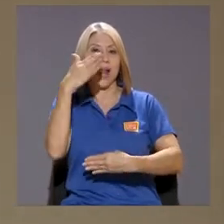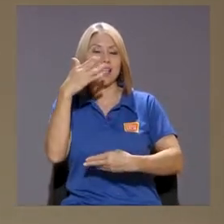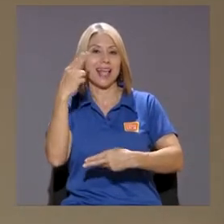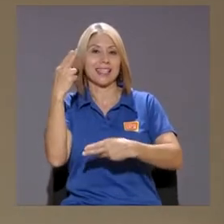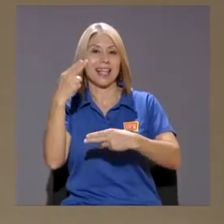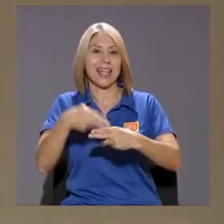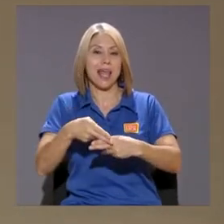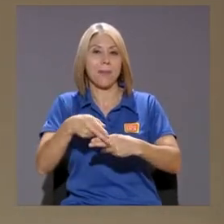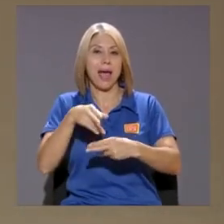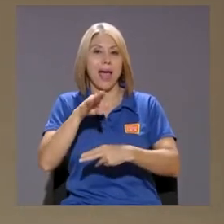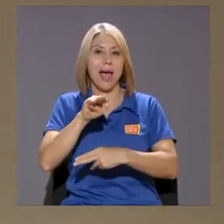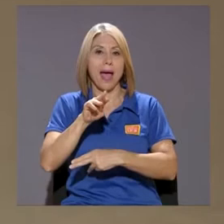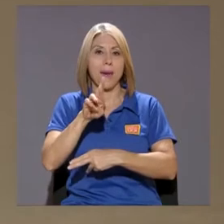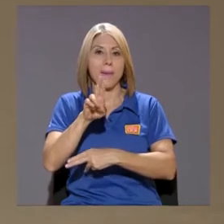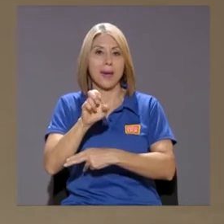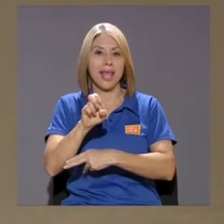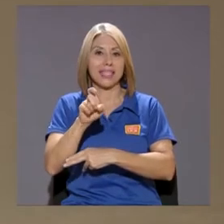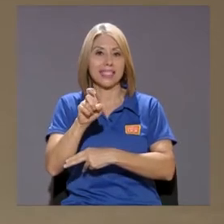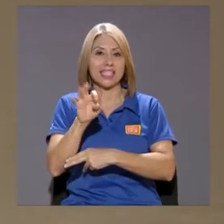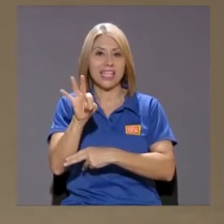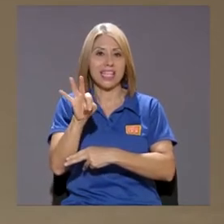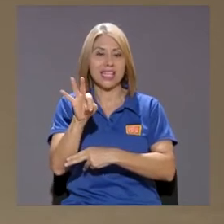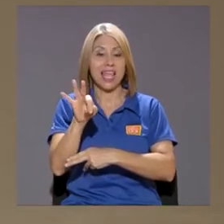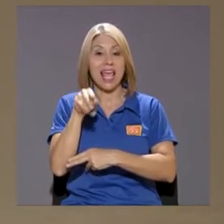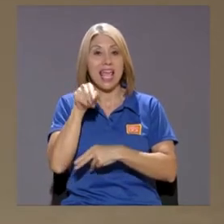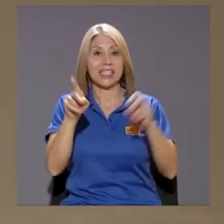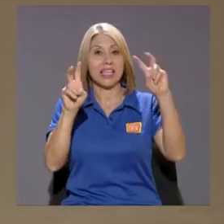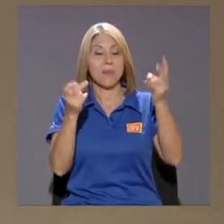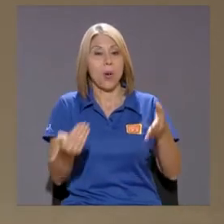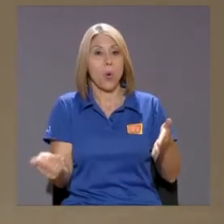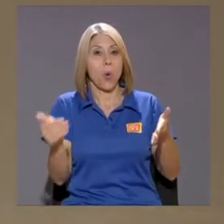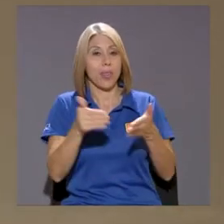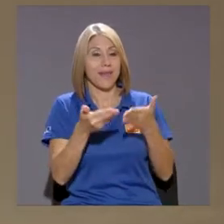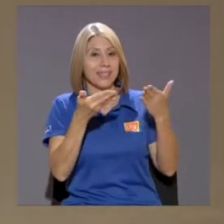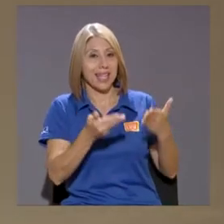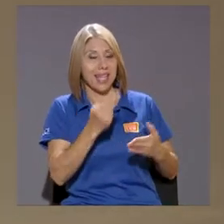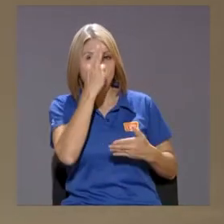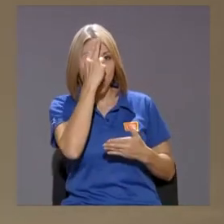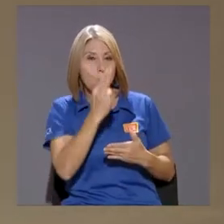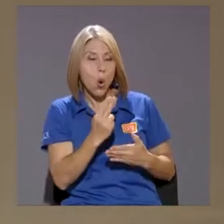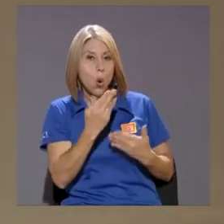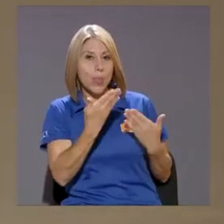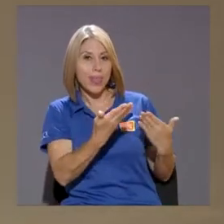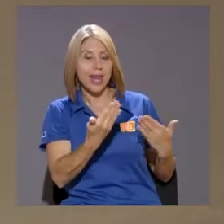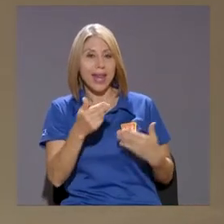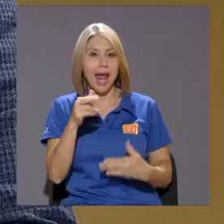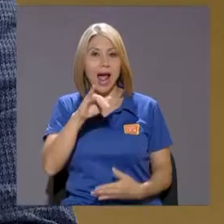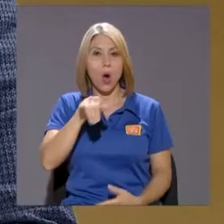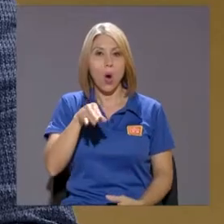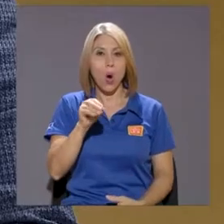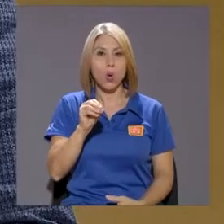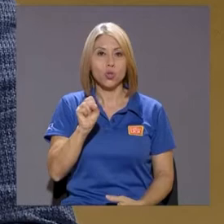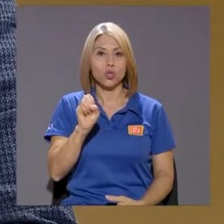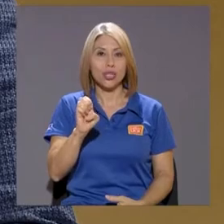ese tema volvemos a tener el privilegio y el placer de tener A don José Rafael Grenes